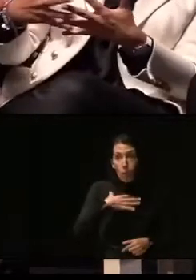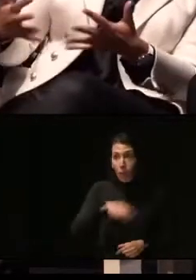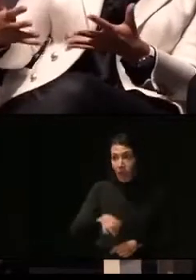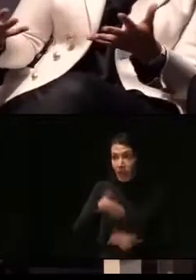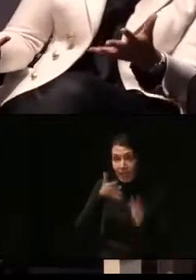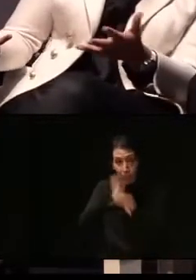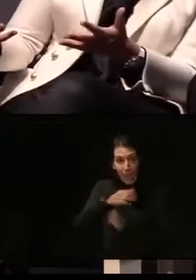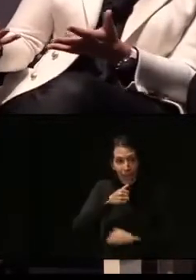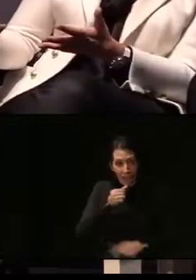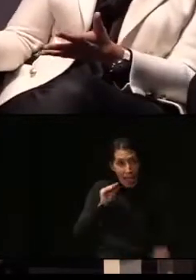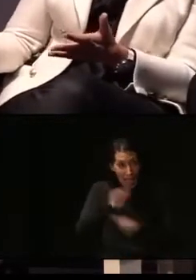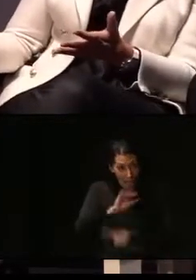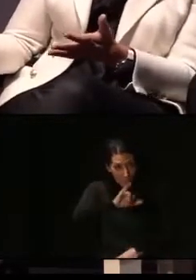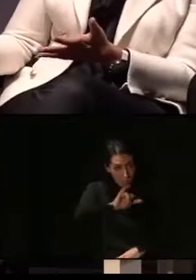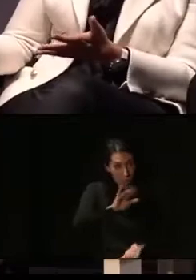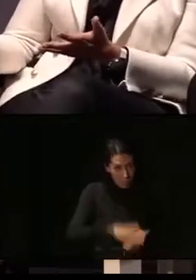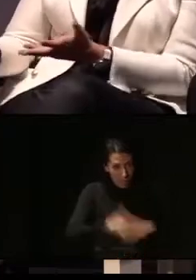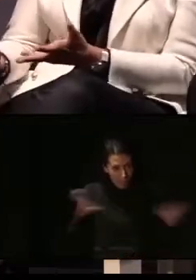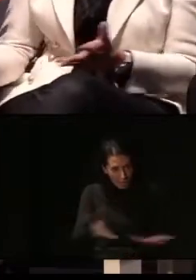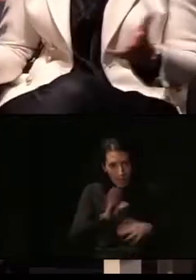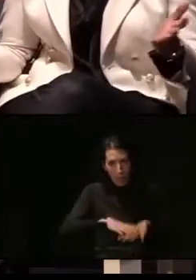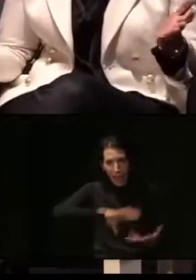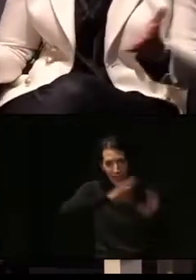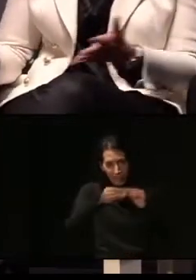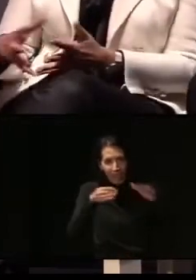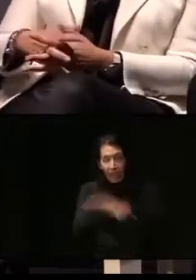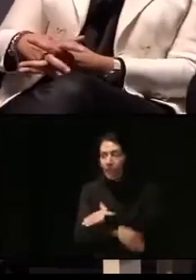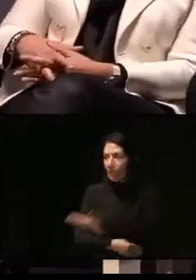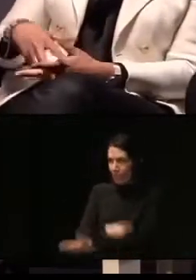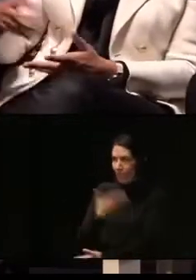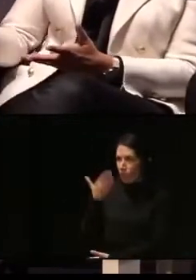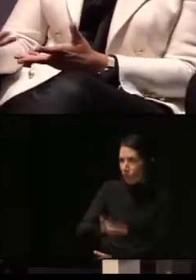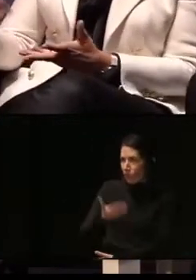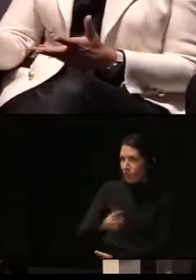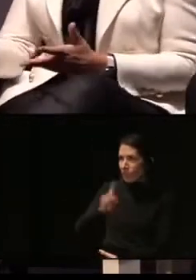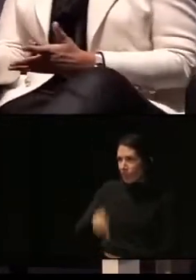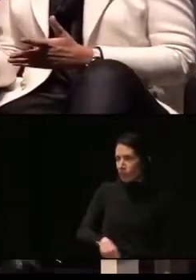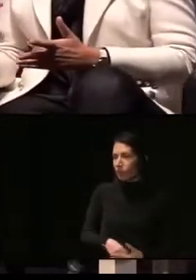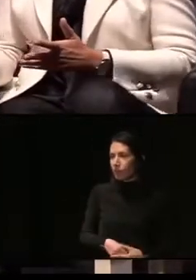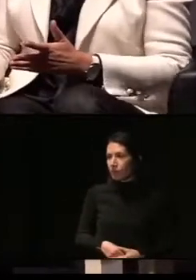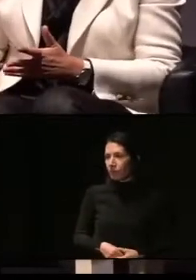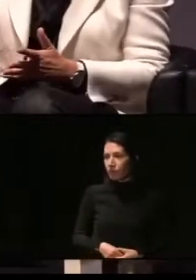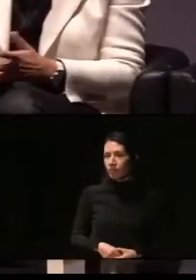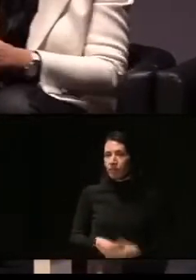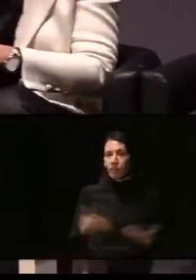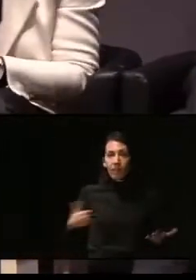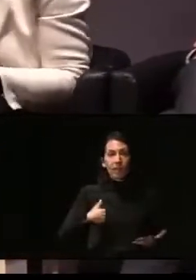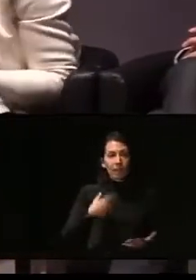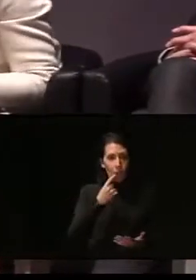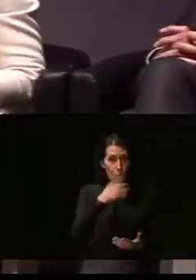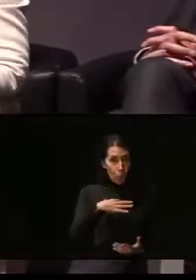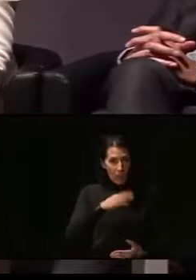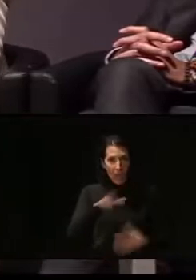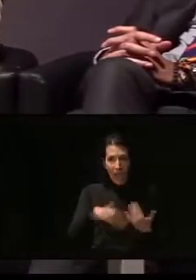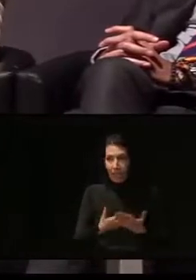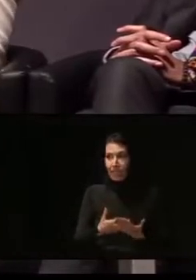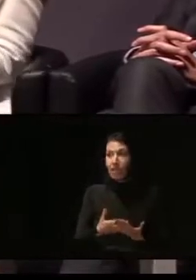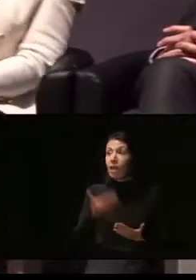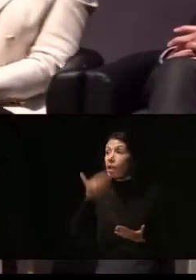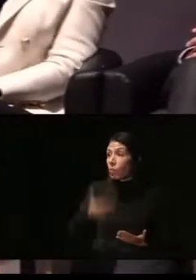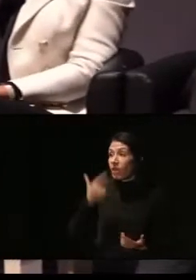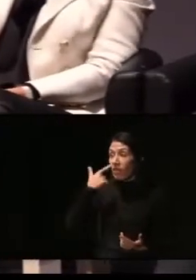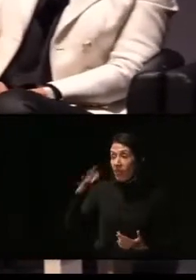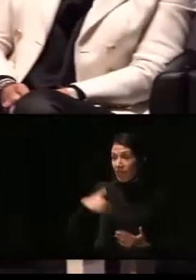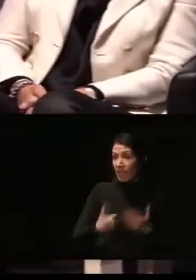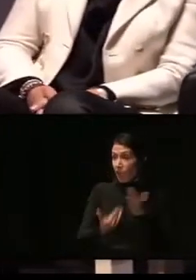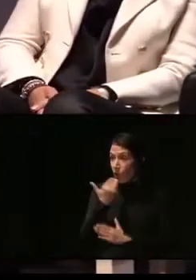para lidiar esa situación. Eso es fundamental. vamos a pasar unos trípticos a la Policía Municipal. Qué importantes son estas